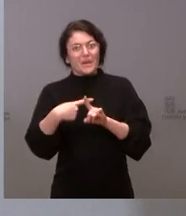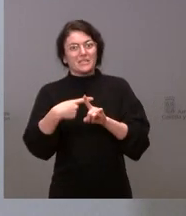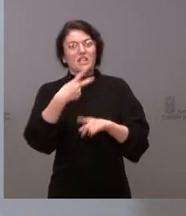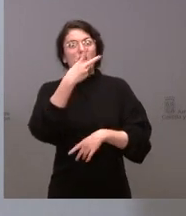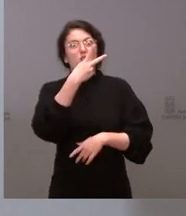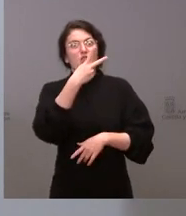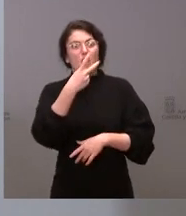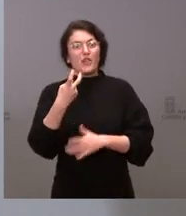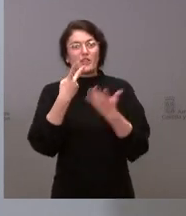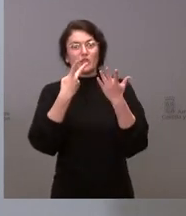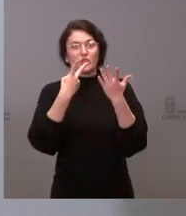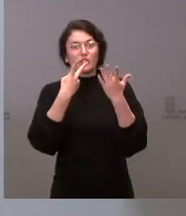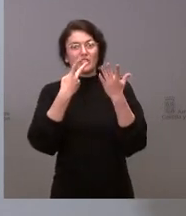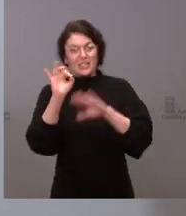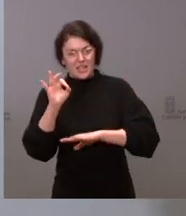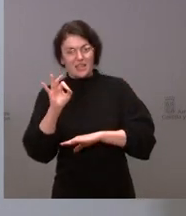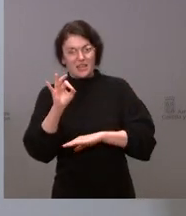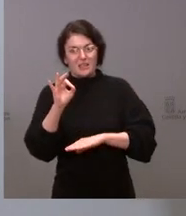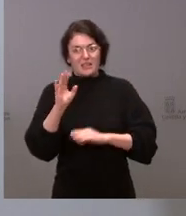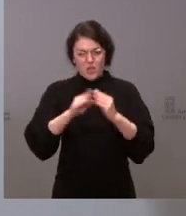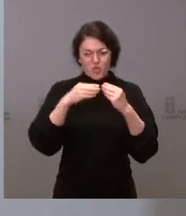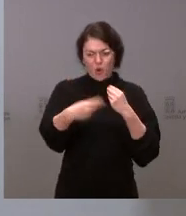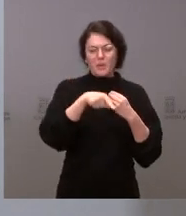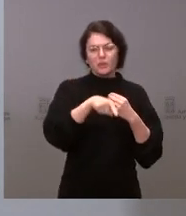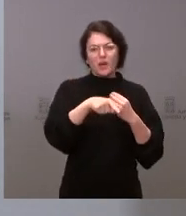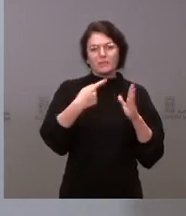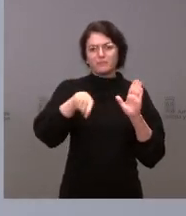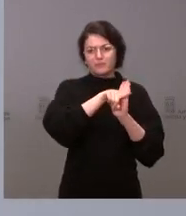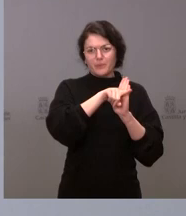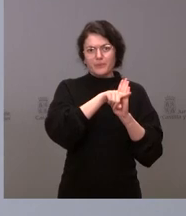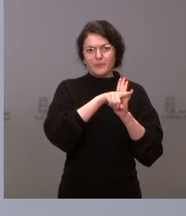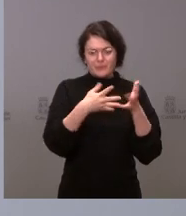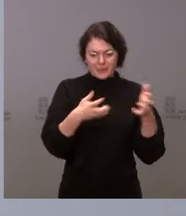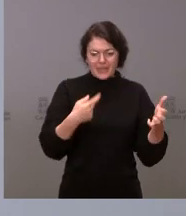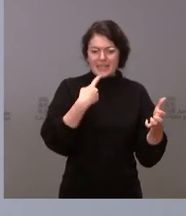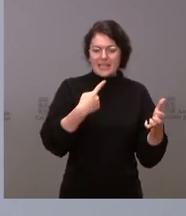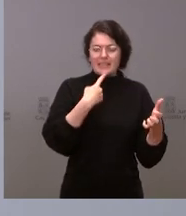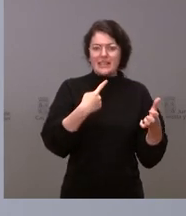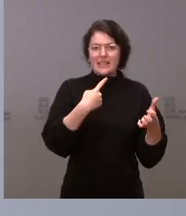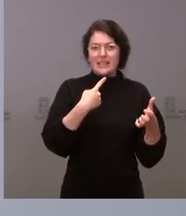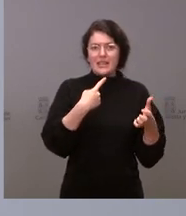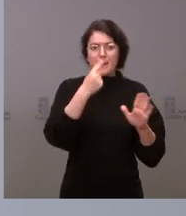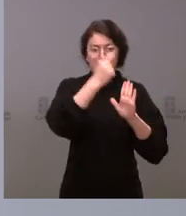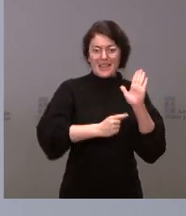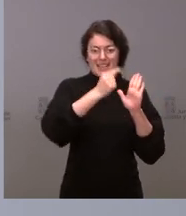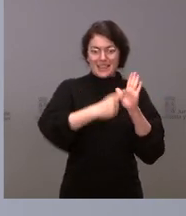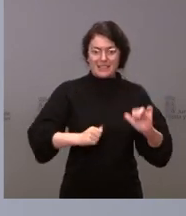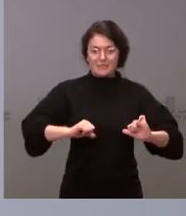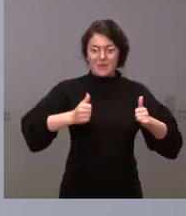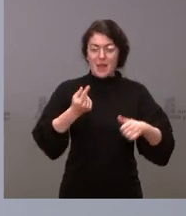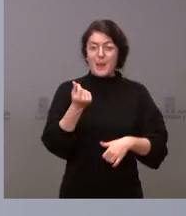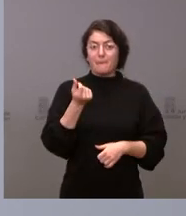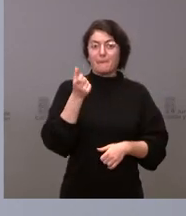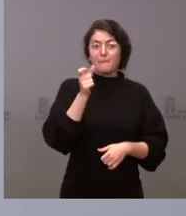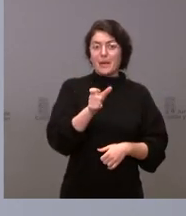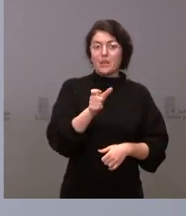En el documento creo que lo pone, si van ustedes a las dos últimas párrafos, dice el impacto estimado de la puesta en marcha de estas medidas en la parte que